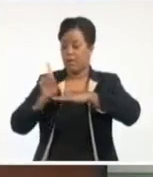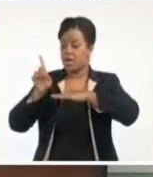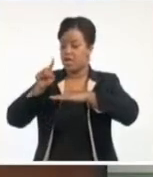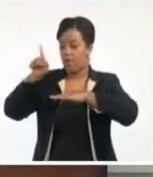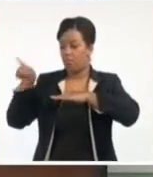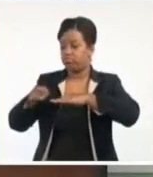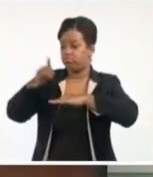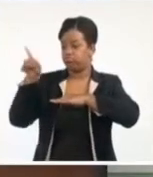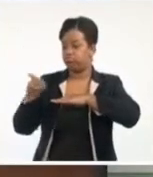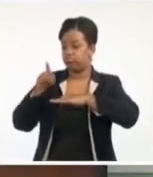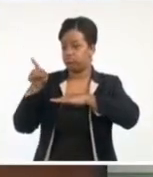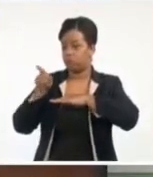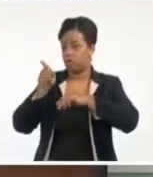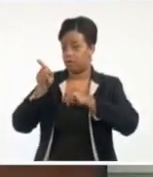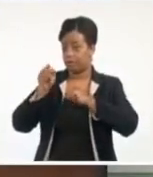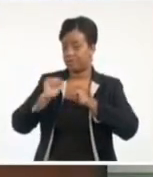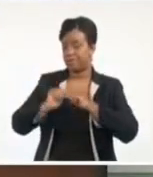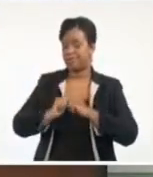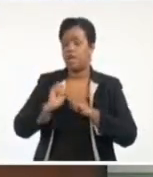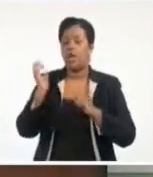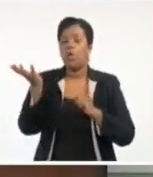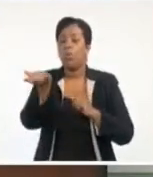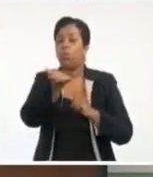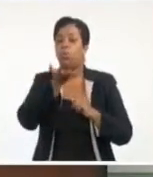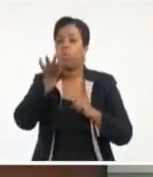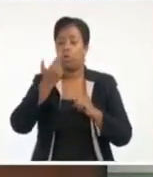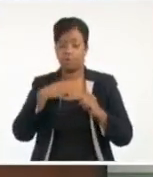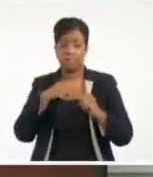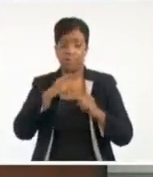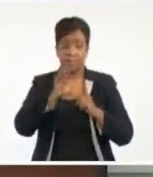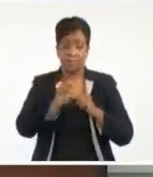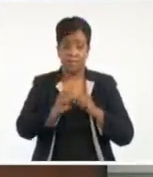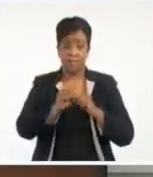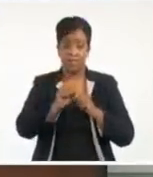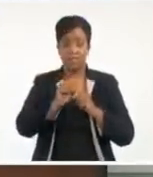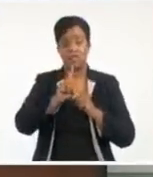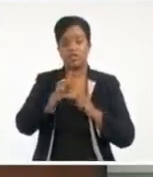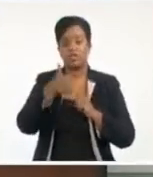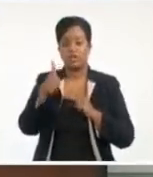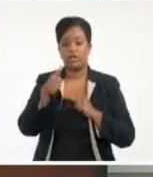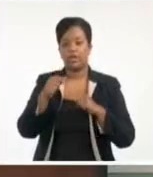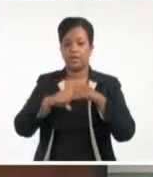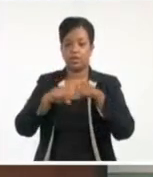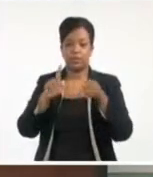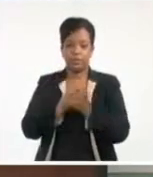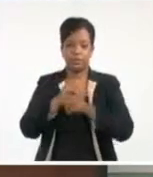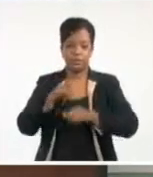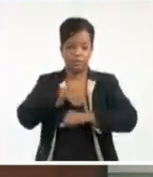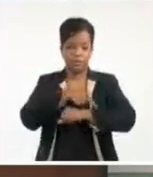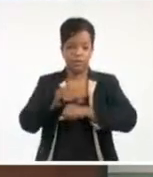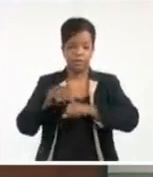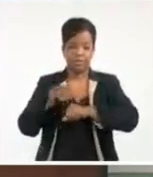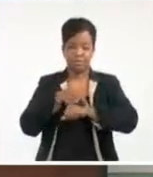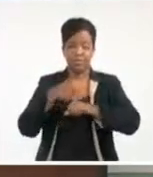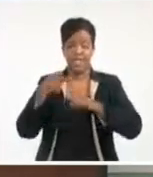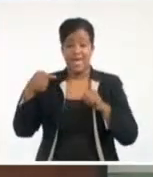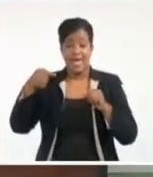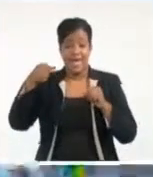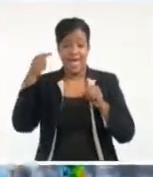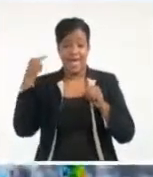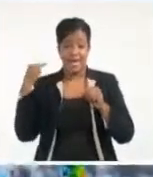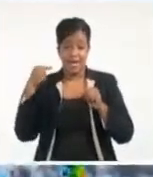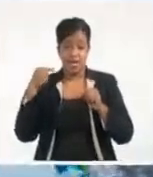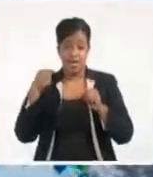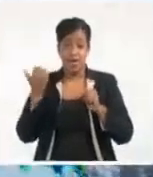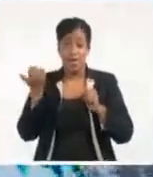Los vientos, les dije, que tenía 110 kilómetros por hora. Y ayer, pues llegó a tener una presión